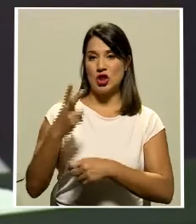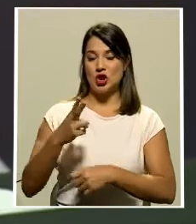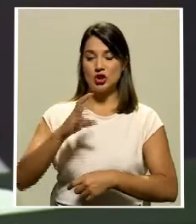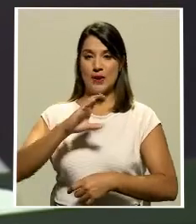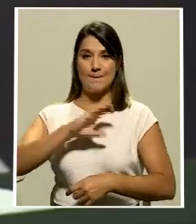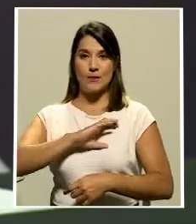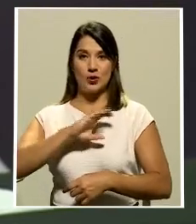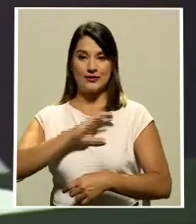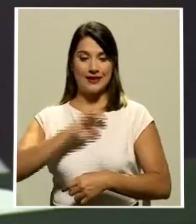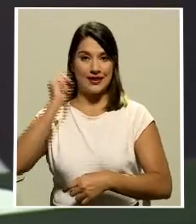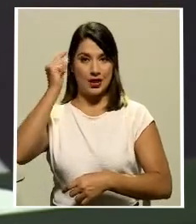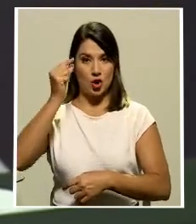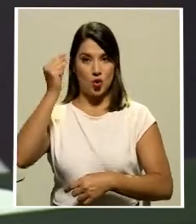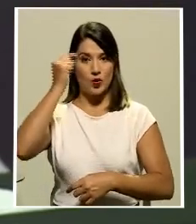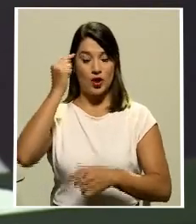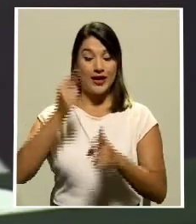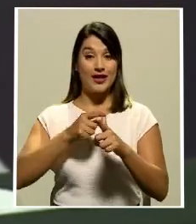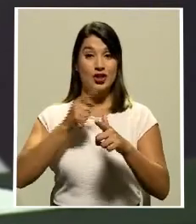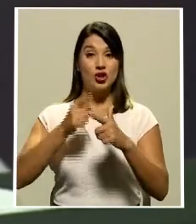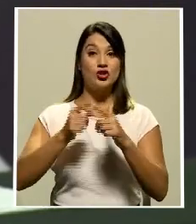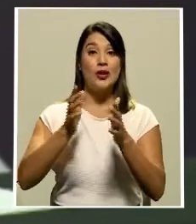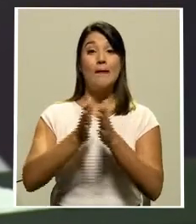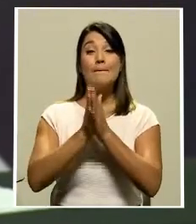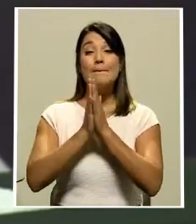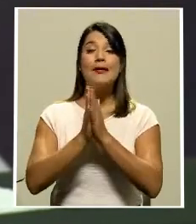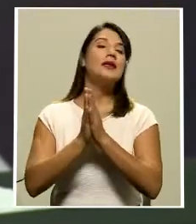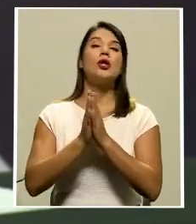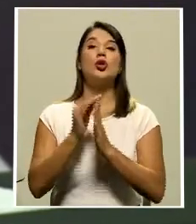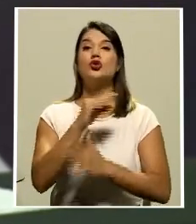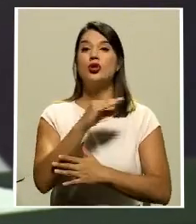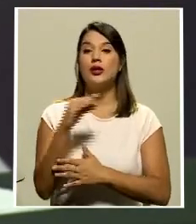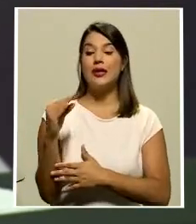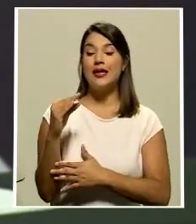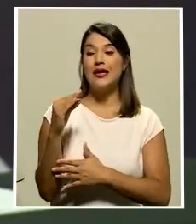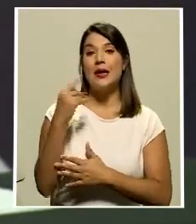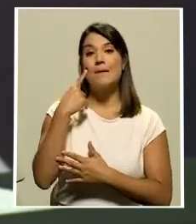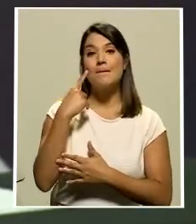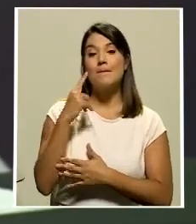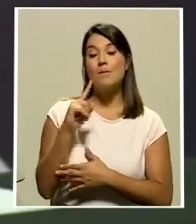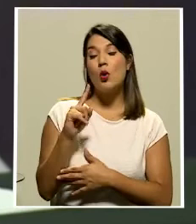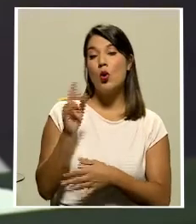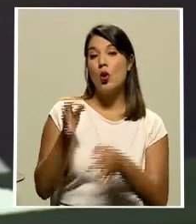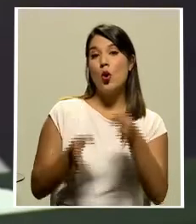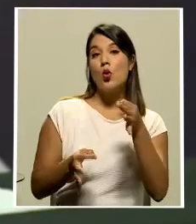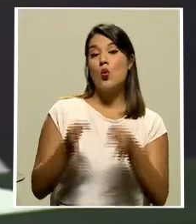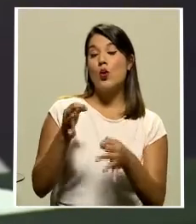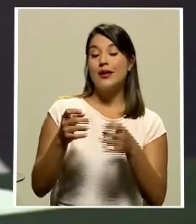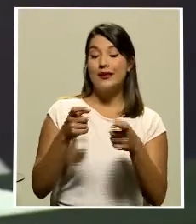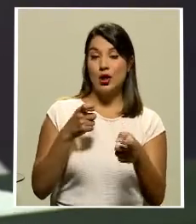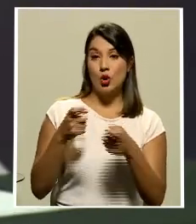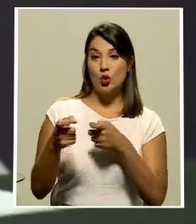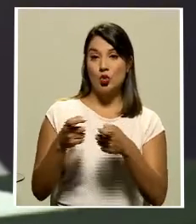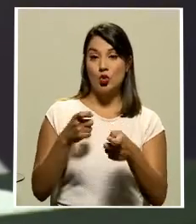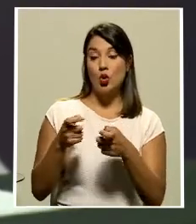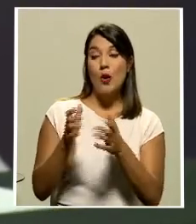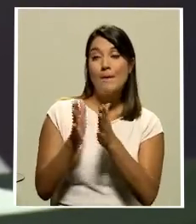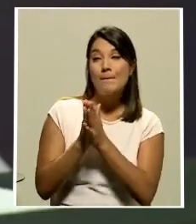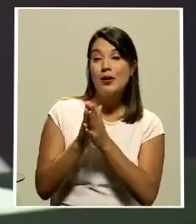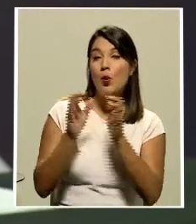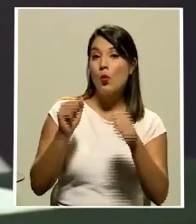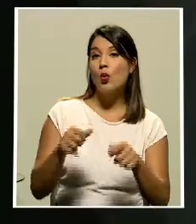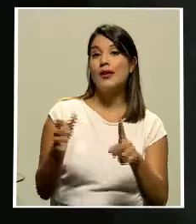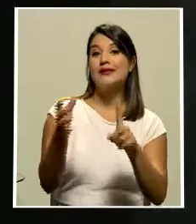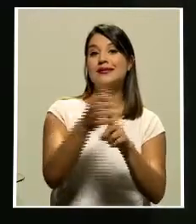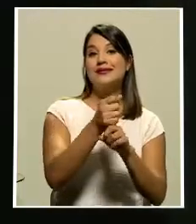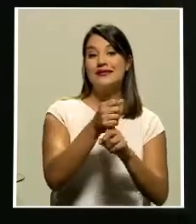estatal por lo que se solicitó y obtuvo por parte de un juez de control en el estado orden de aprehensión en su